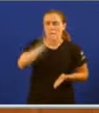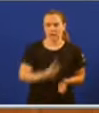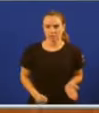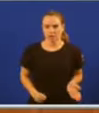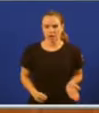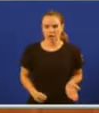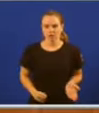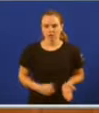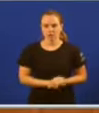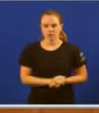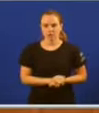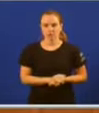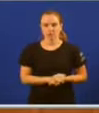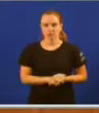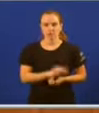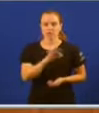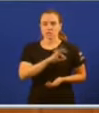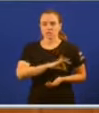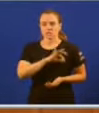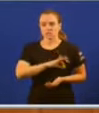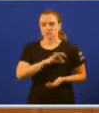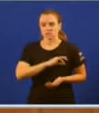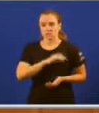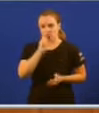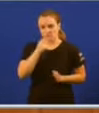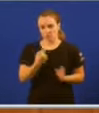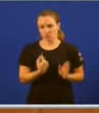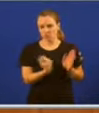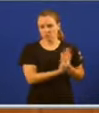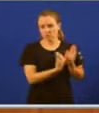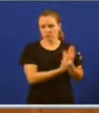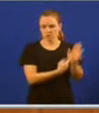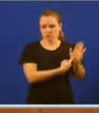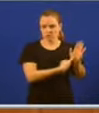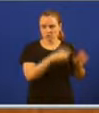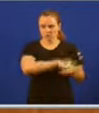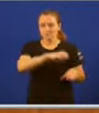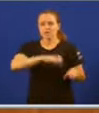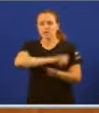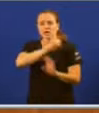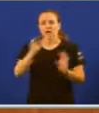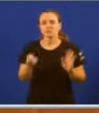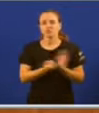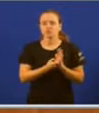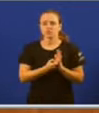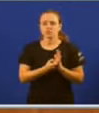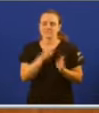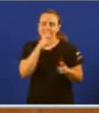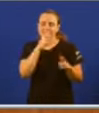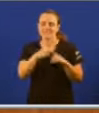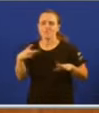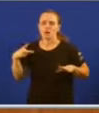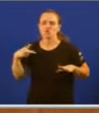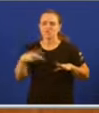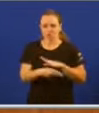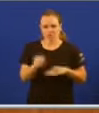señor Feijón, este é o seu espello a súa malloría absoluta o maior recortazo nas inversións do Estado